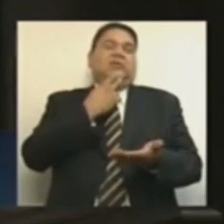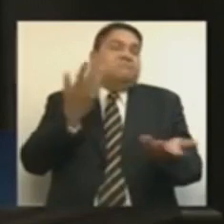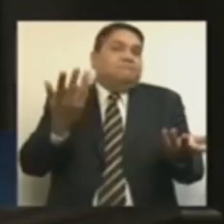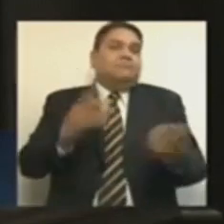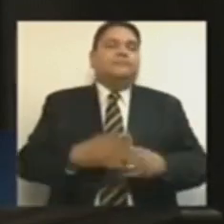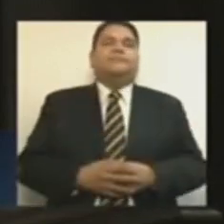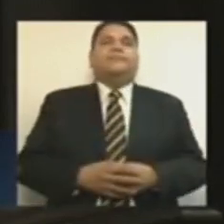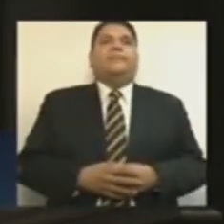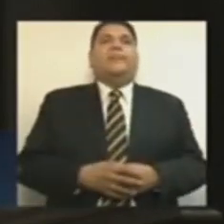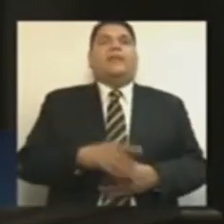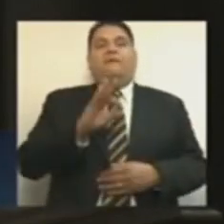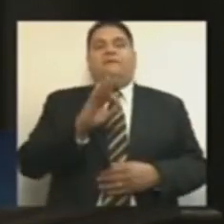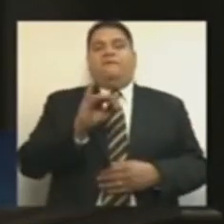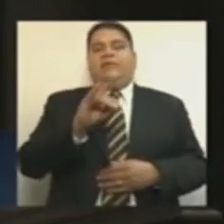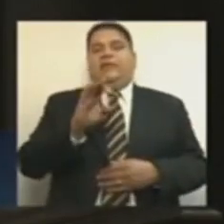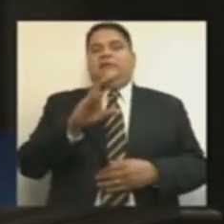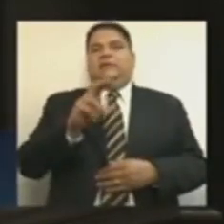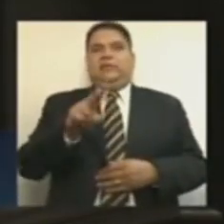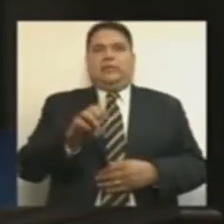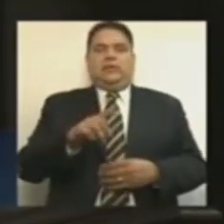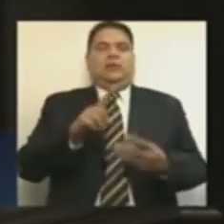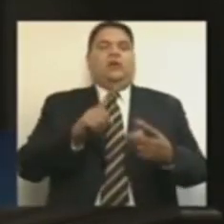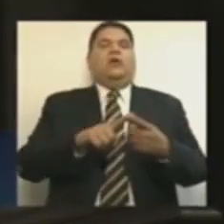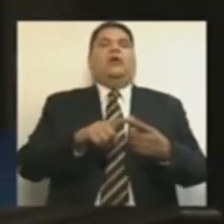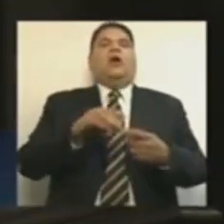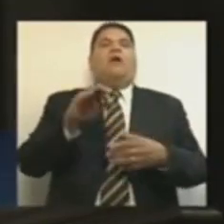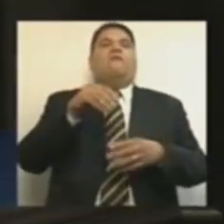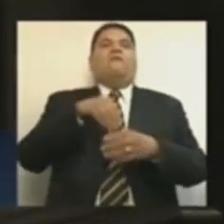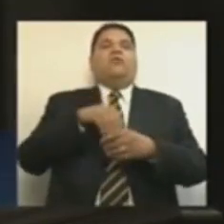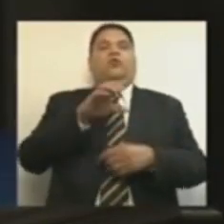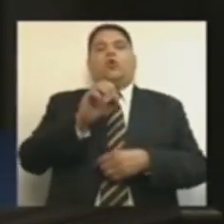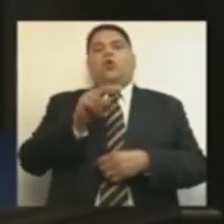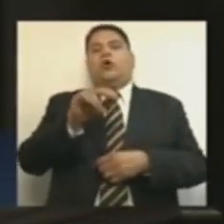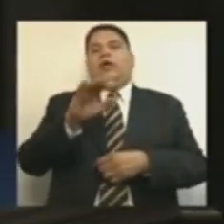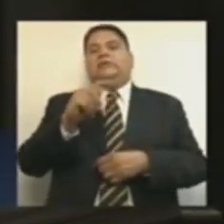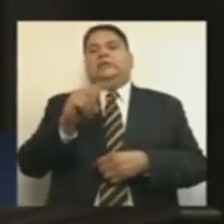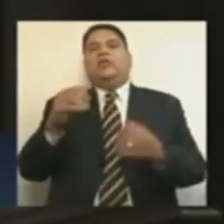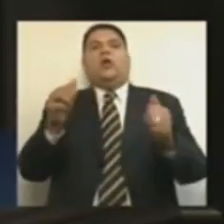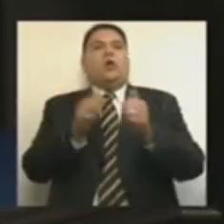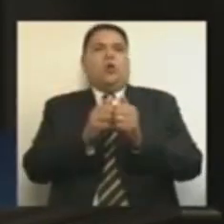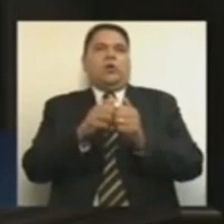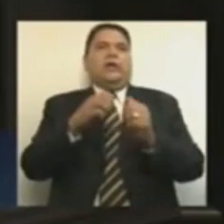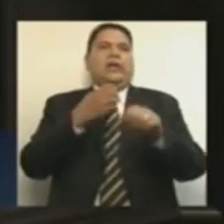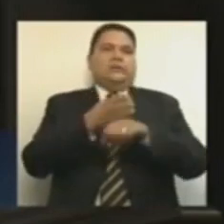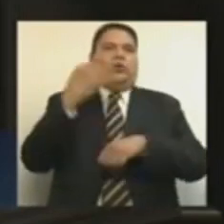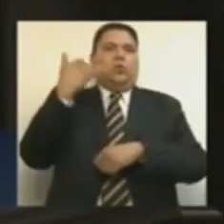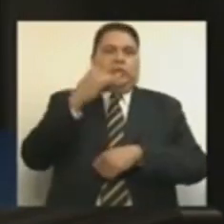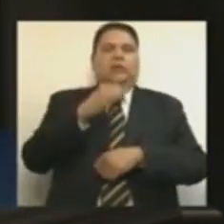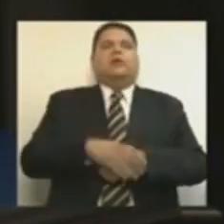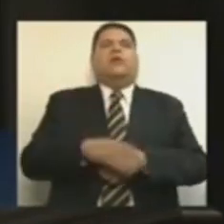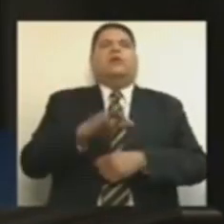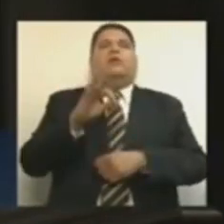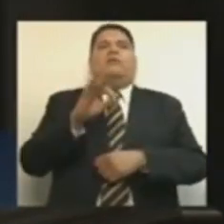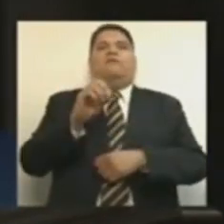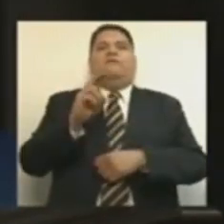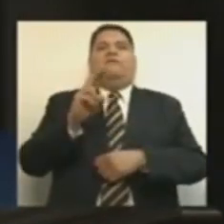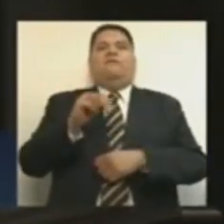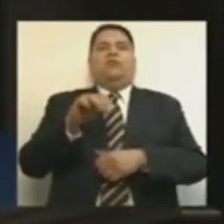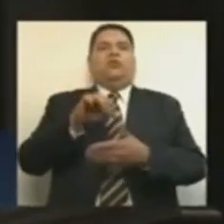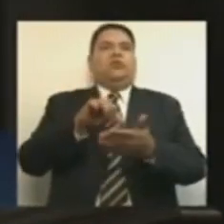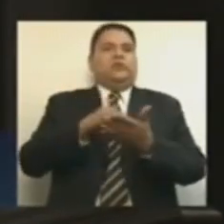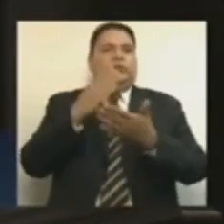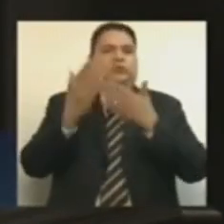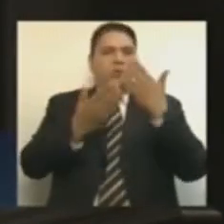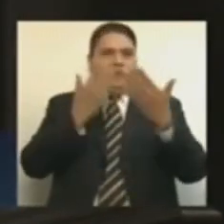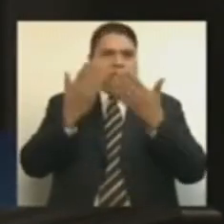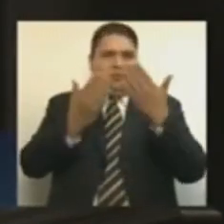También del Fidecine, del Fondo Mixo de Conacyt con el gobierno del Estado de Yucatán, del Fondo del Centro de Investigaciones Científicas